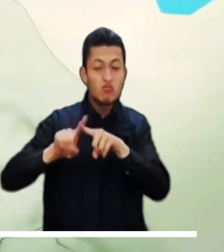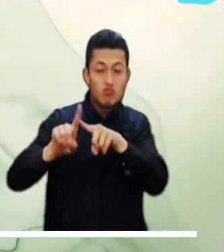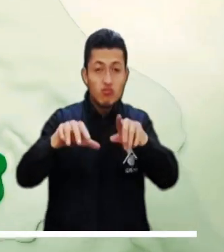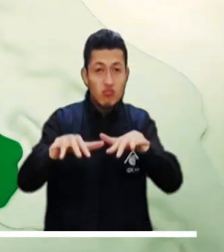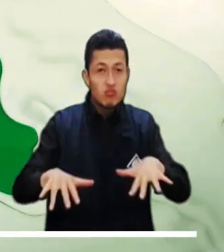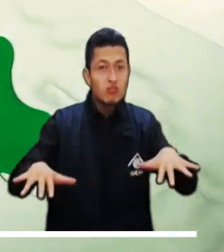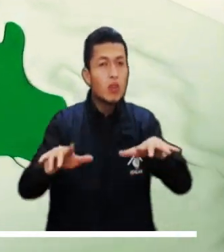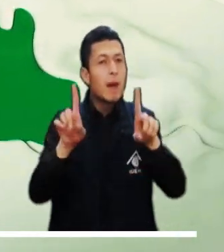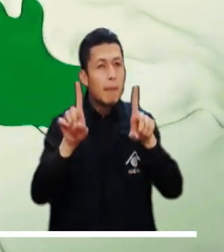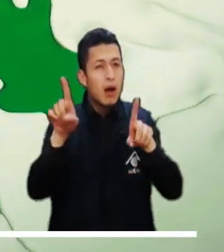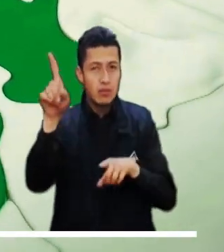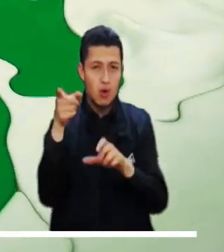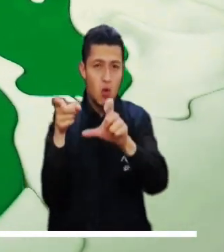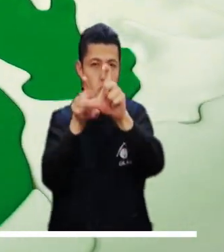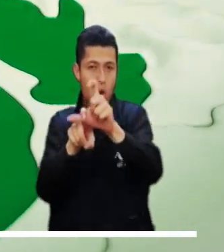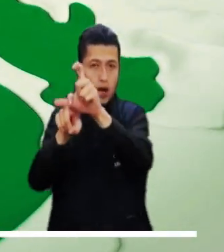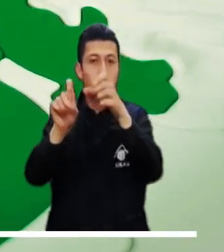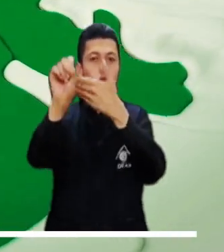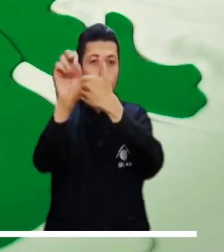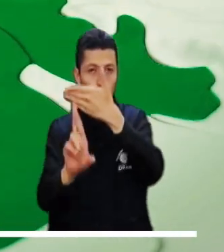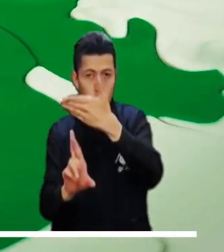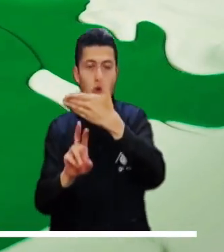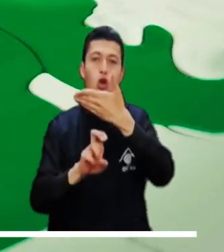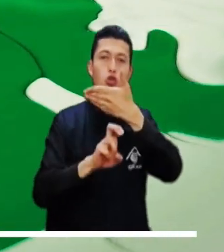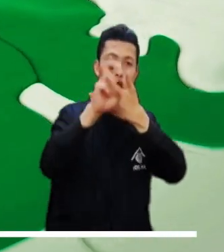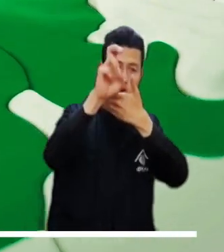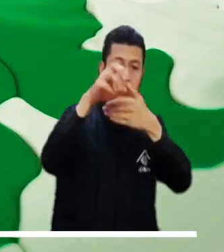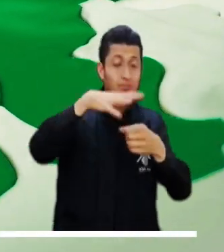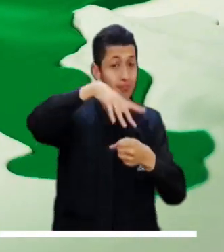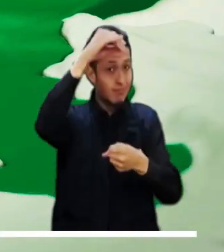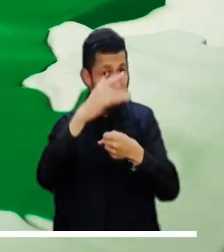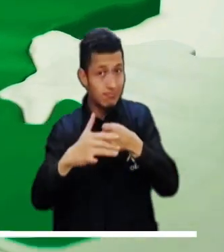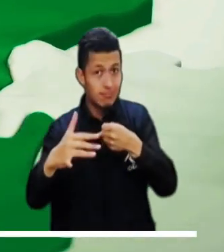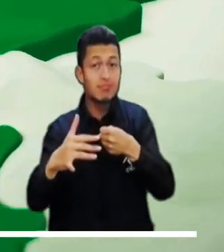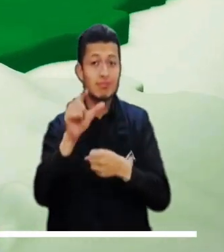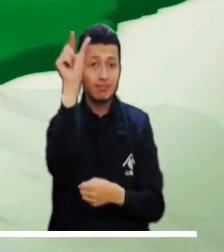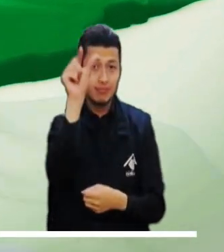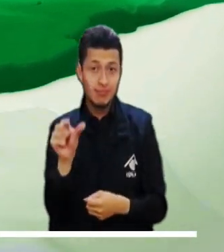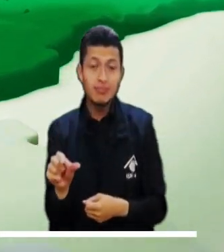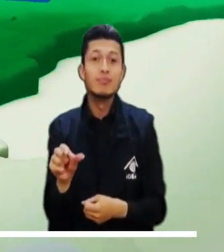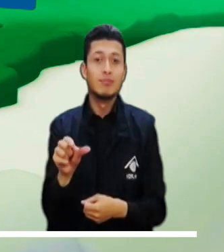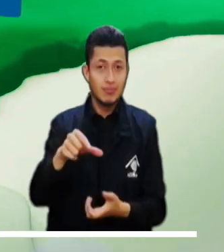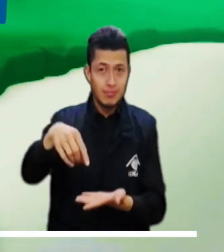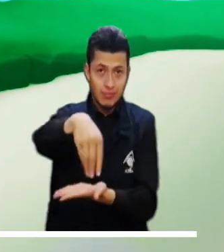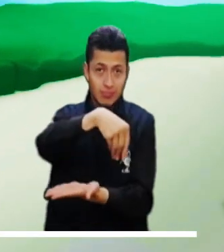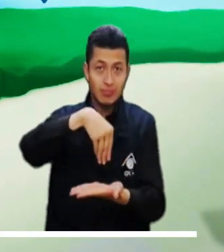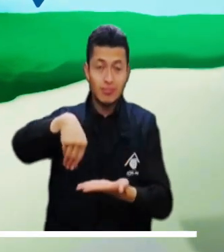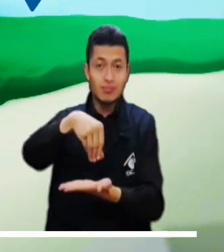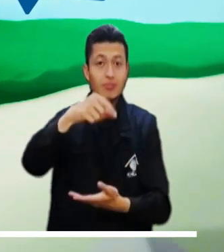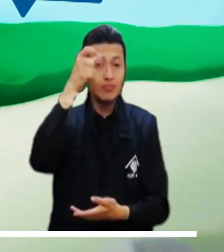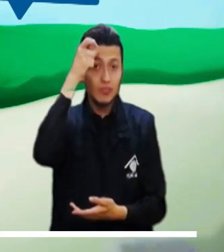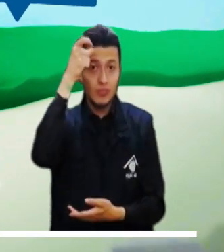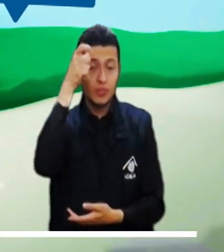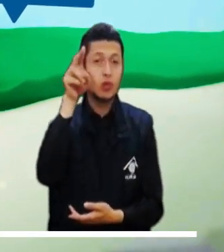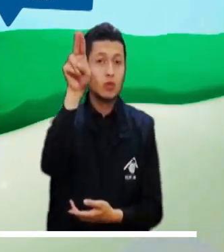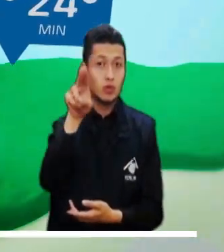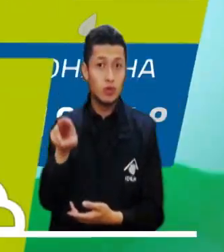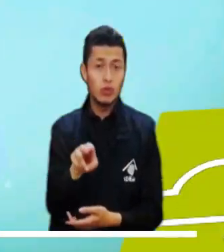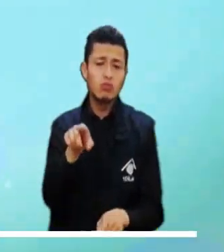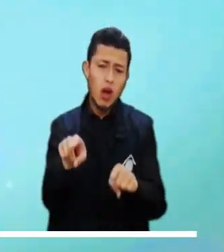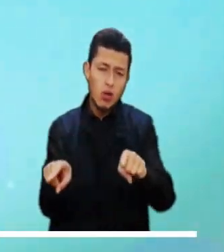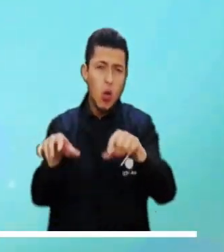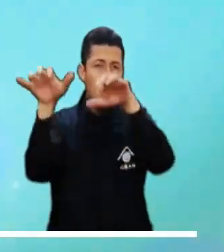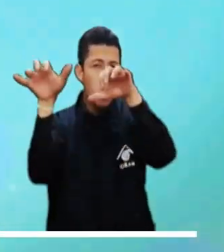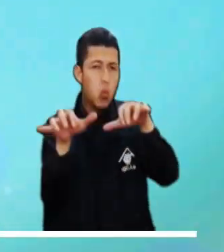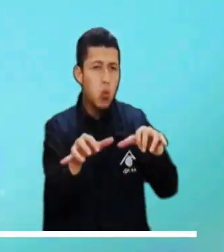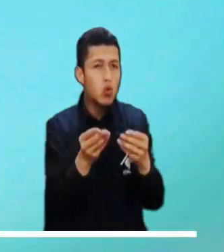salvo el sur del Lago Ajira, norte del Lago Ajira, Magdalena, Cesar, Atlántico, Córdoba y Sucre, donde puede haber